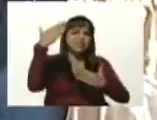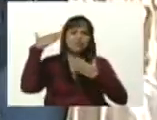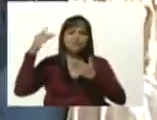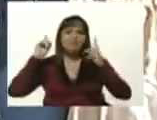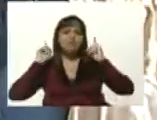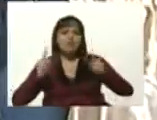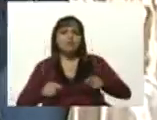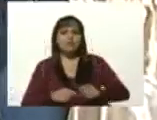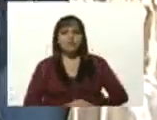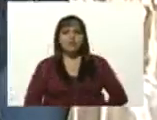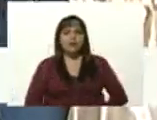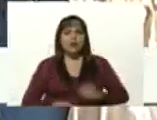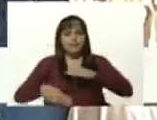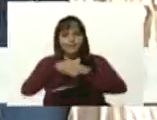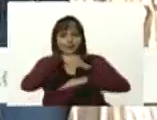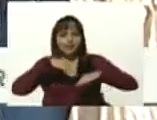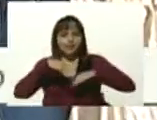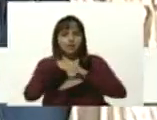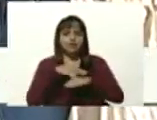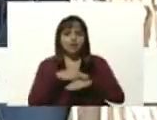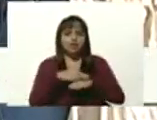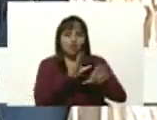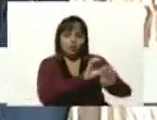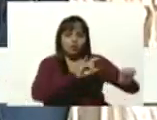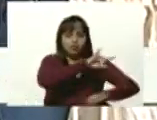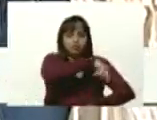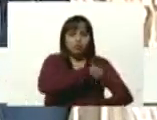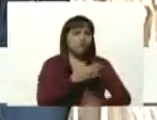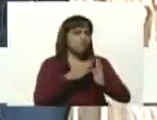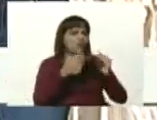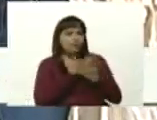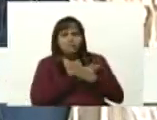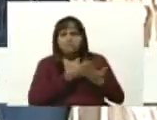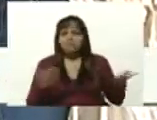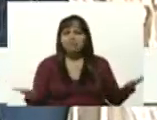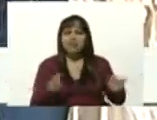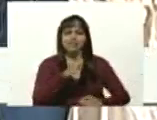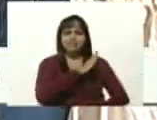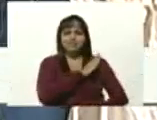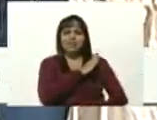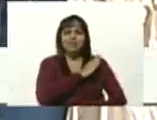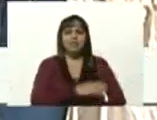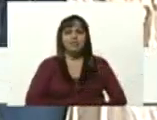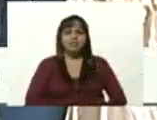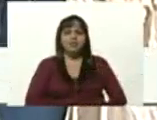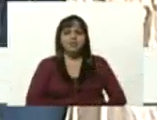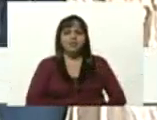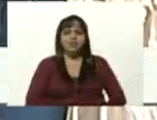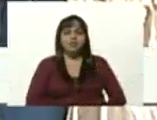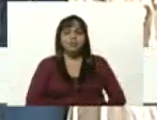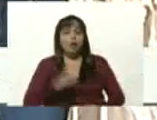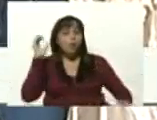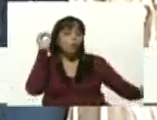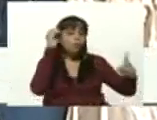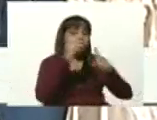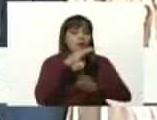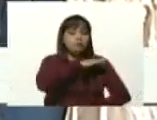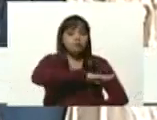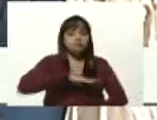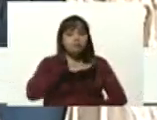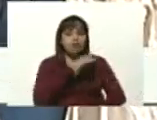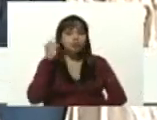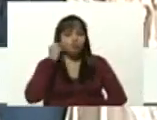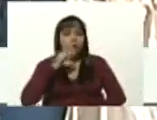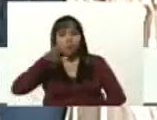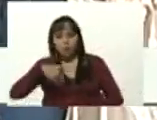a nuestro ministro César Trompi por toda la disposición que ha tenido para que los vértices de la misión Sucre se